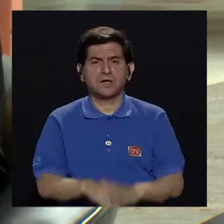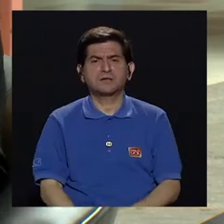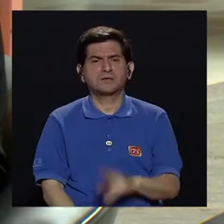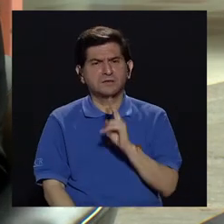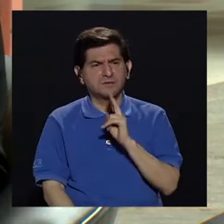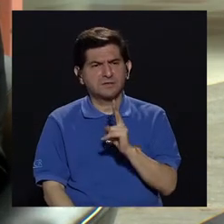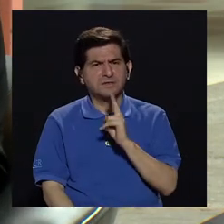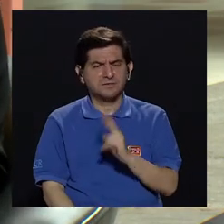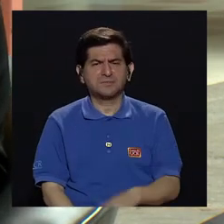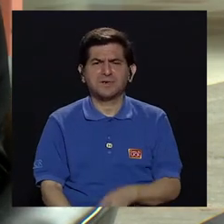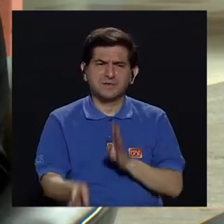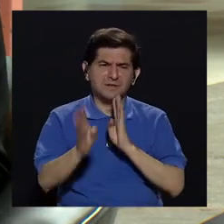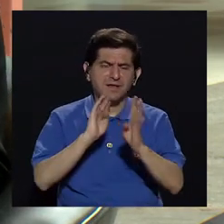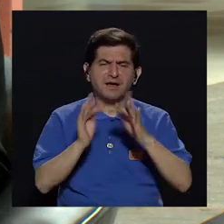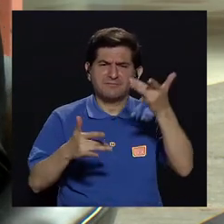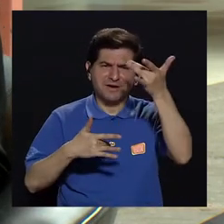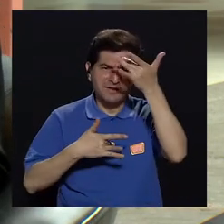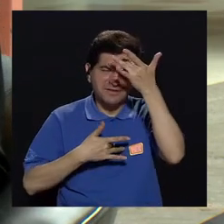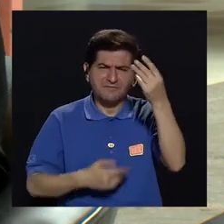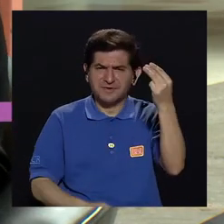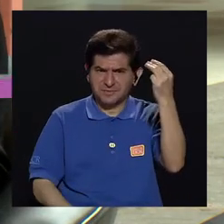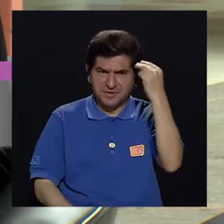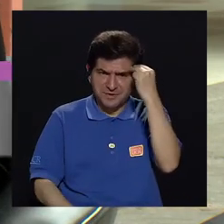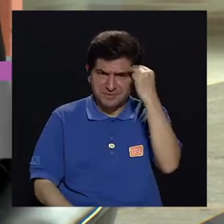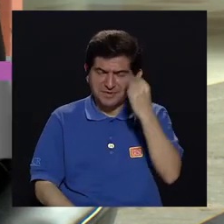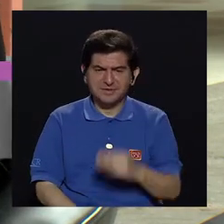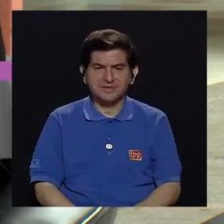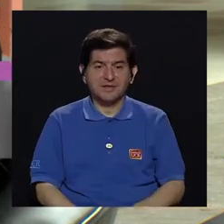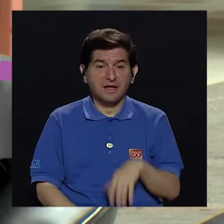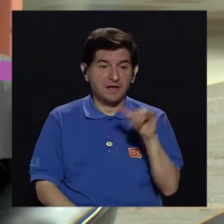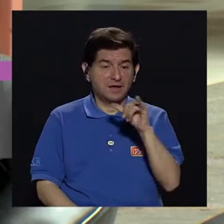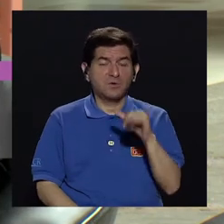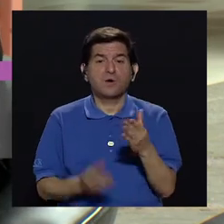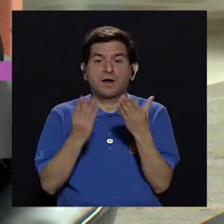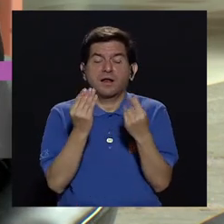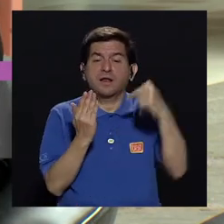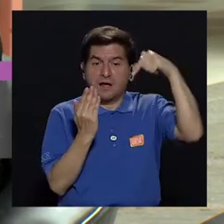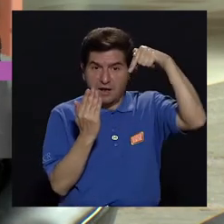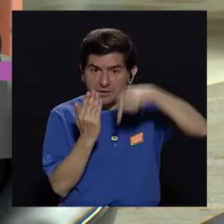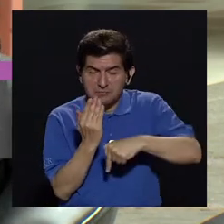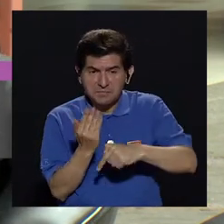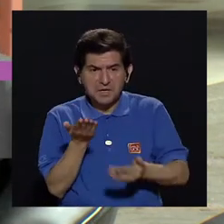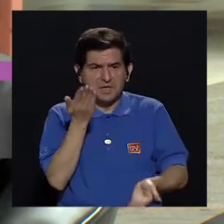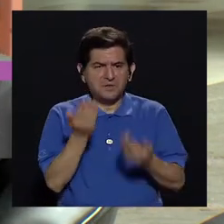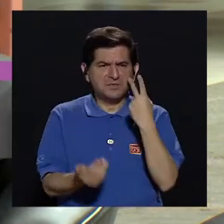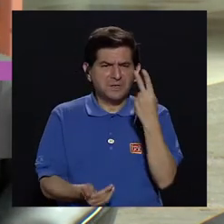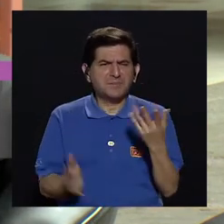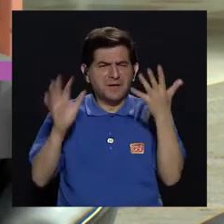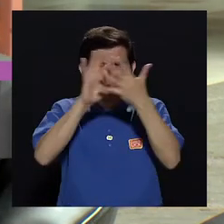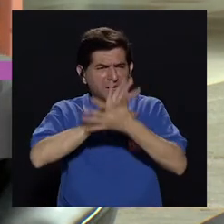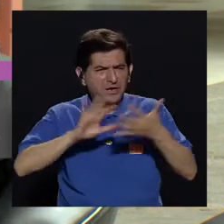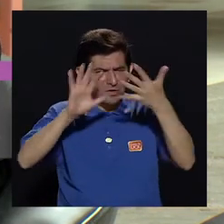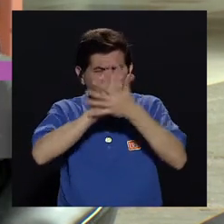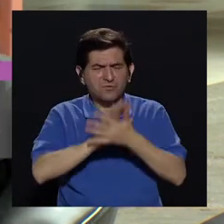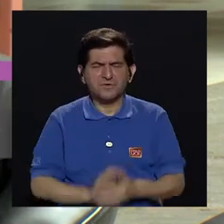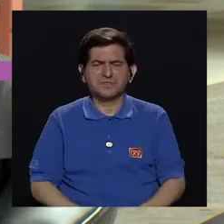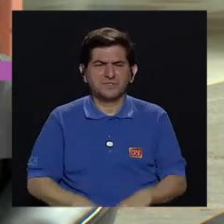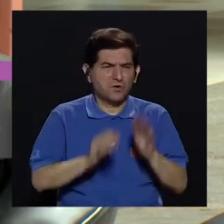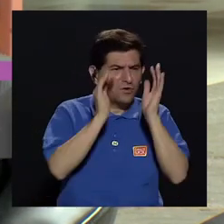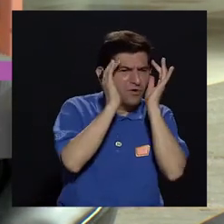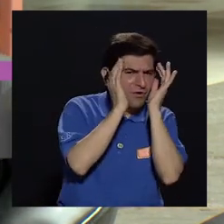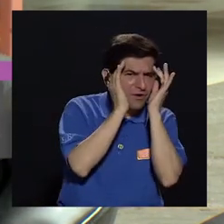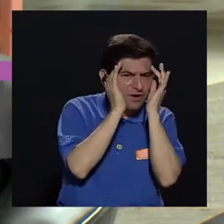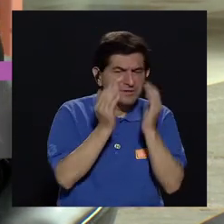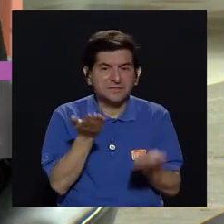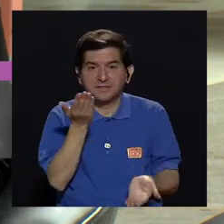si bien es cierto, cuando se habla de una enfermedad mental y en estas cosas como ataque de pánico, que lo vemos como esa confusión que hay entre ansiedad y